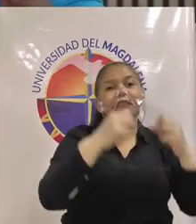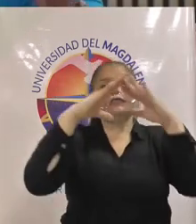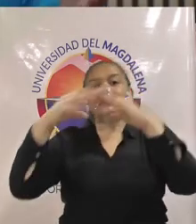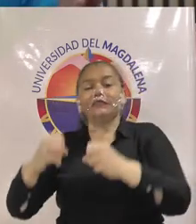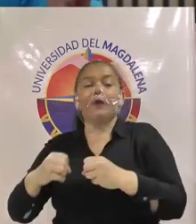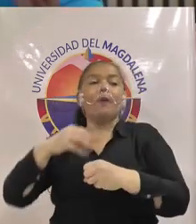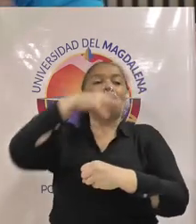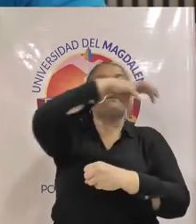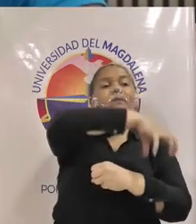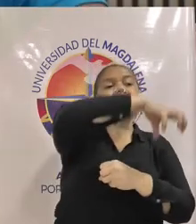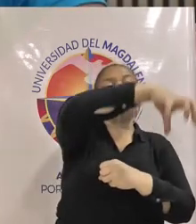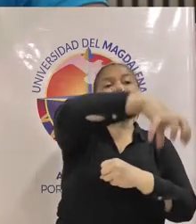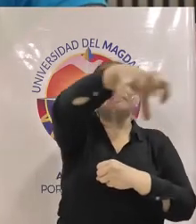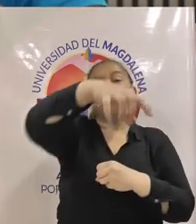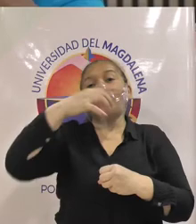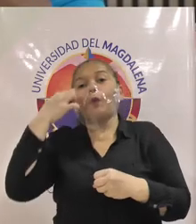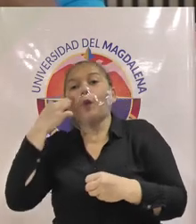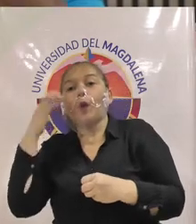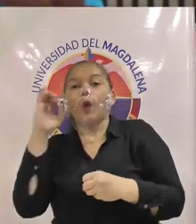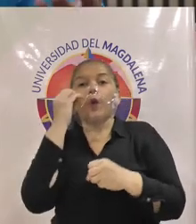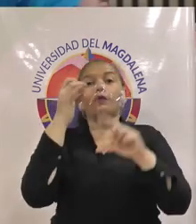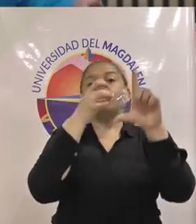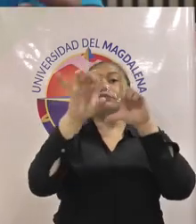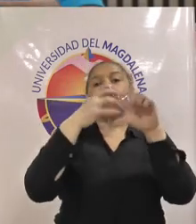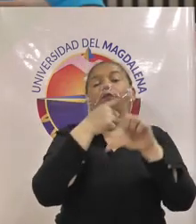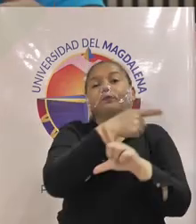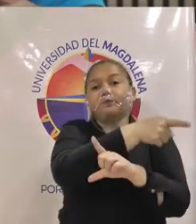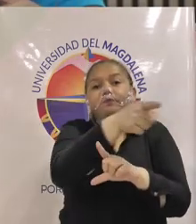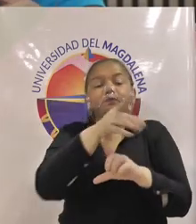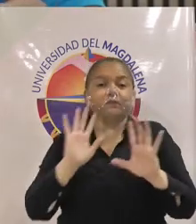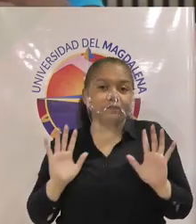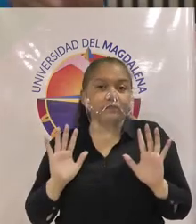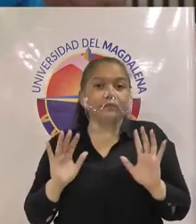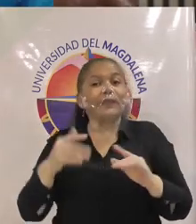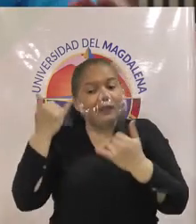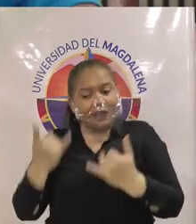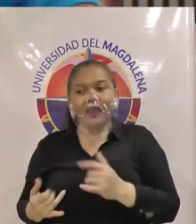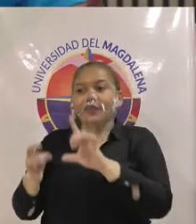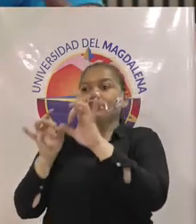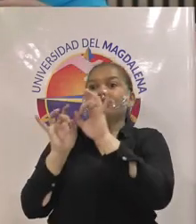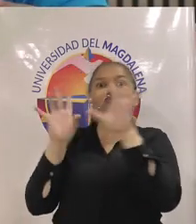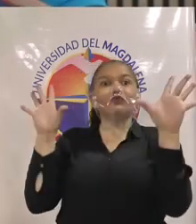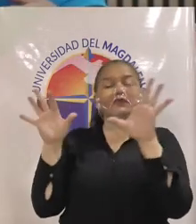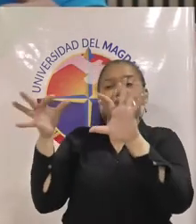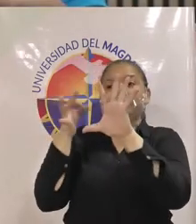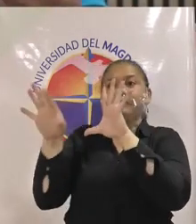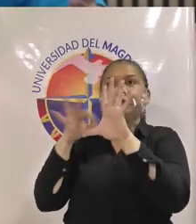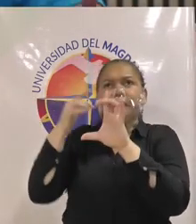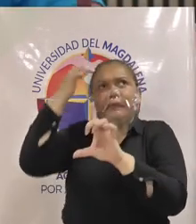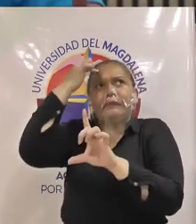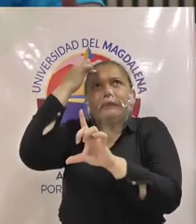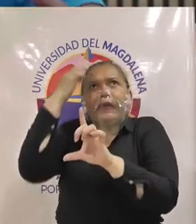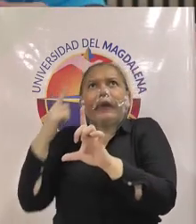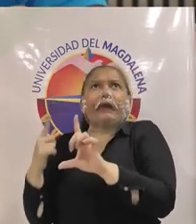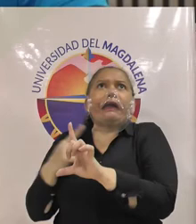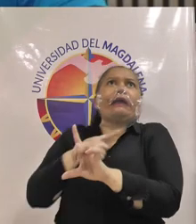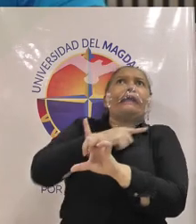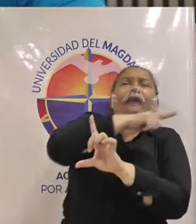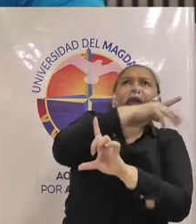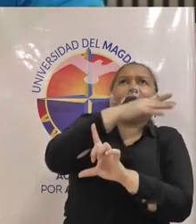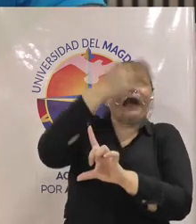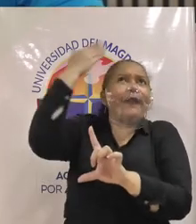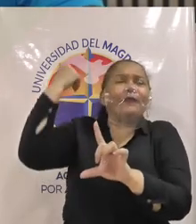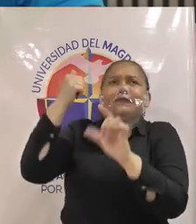físicas y digitales la virtualidad nos ha permitido llevar la educación a lugares donde antes era impensable por lo tanto